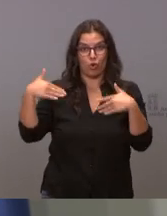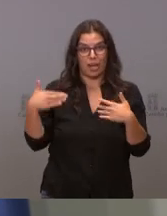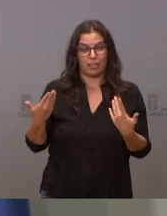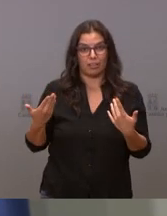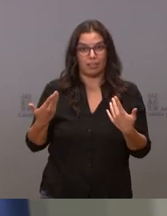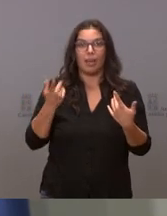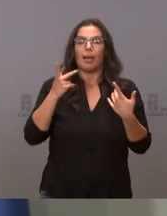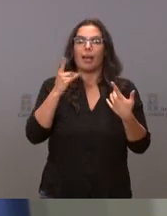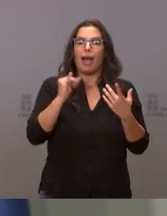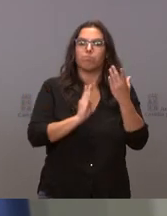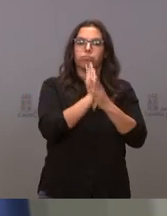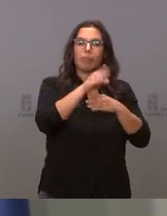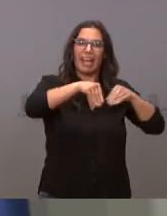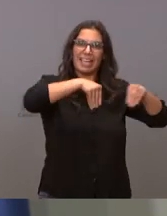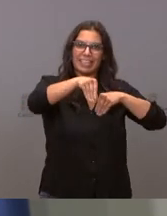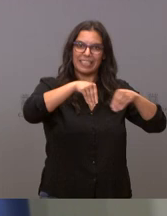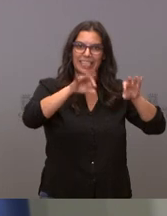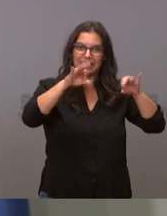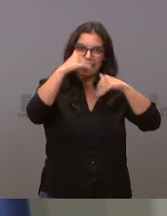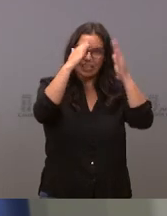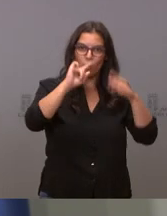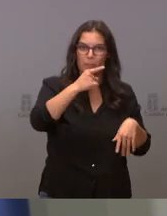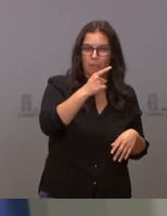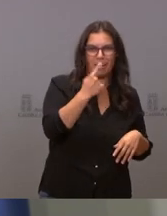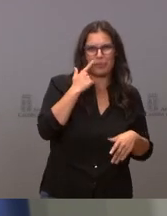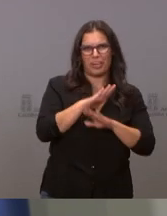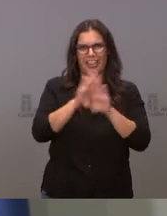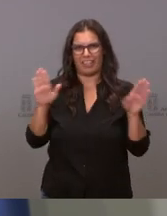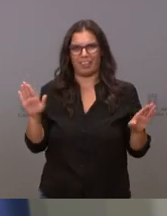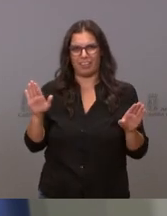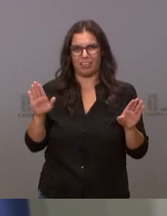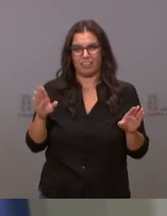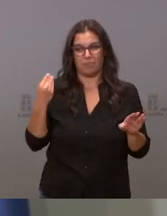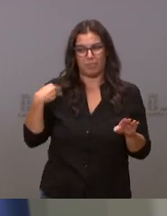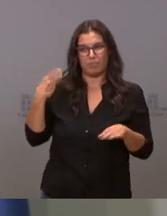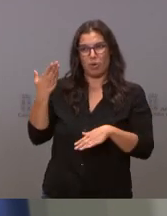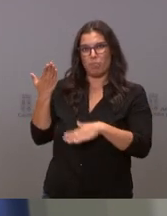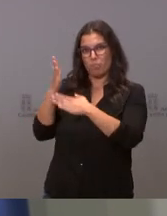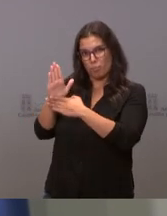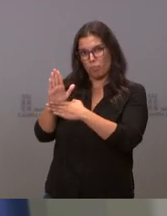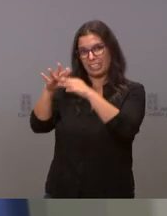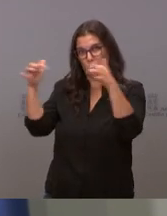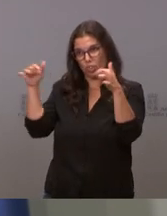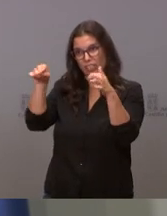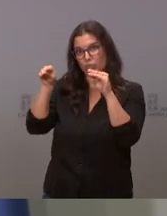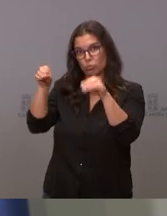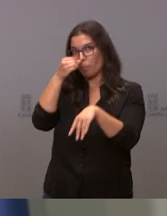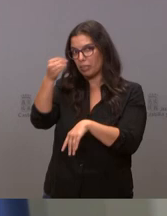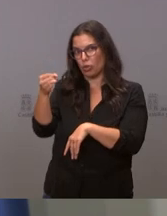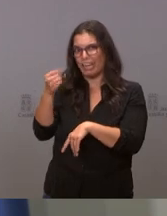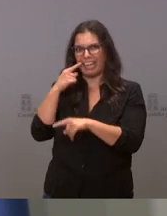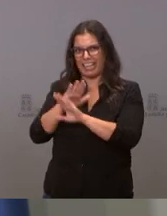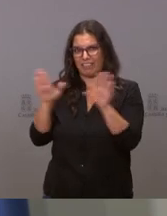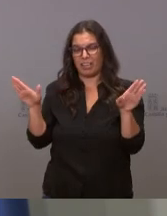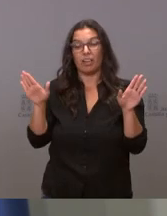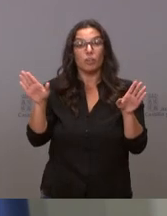estrategia de atención primaria? sí no tiene nada que ver con lo que se dice en esa proposición no de ley no volvemos a la casilla de salida